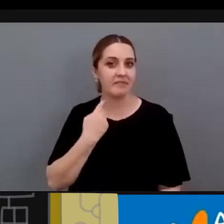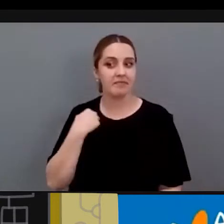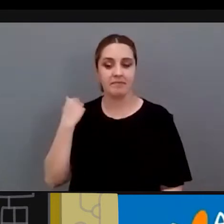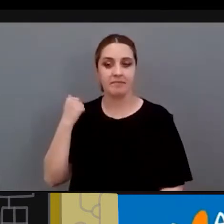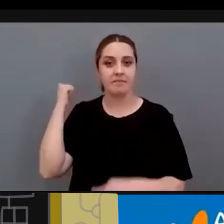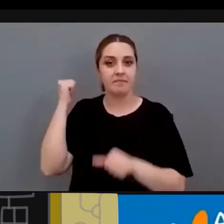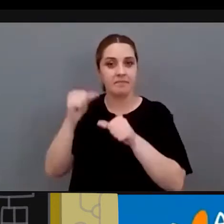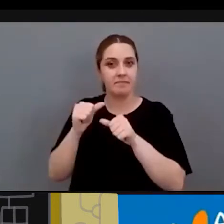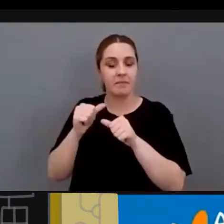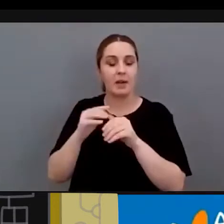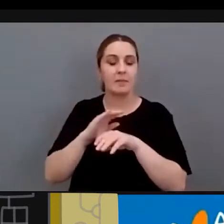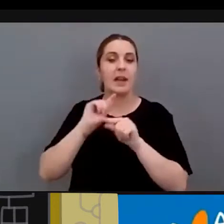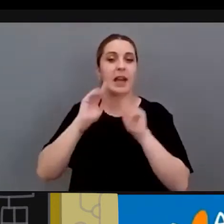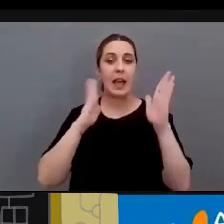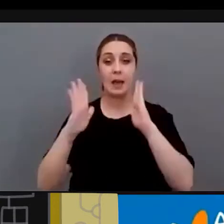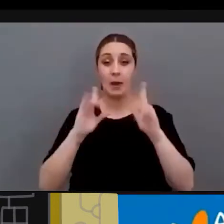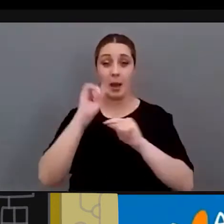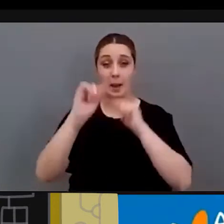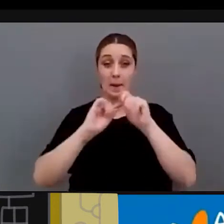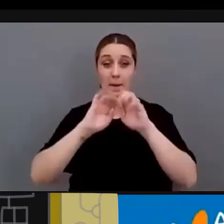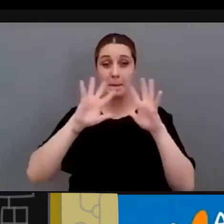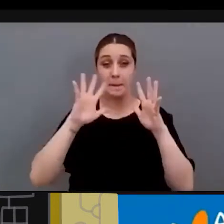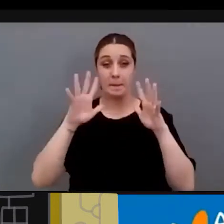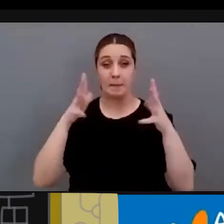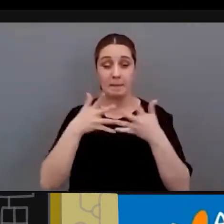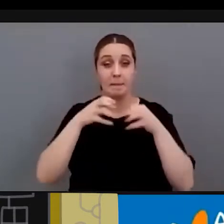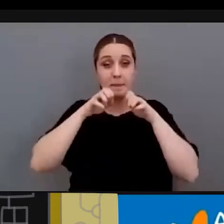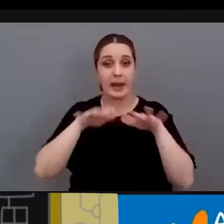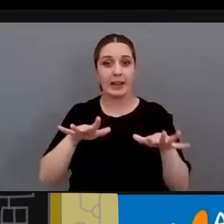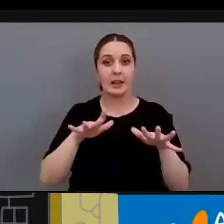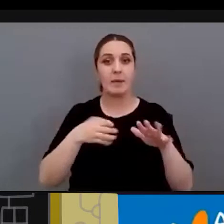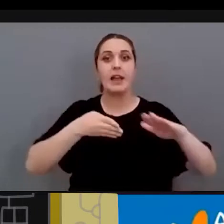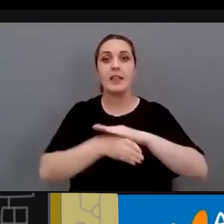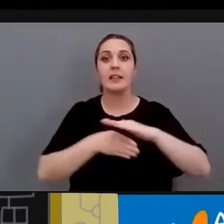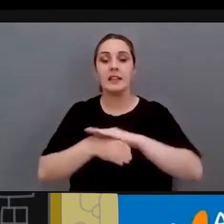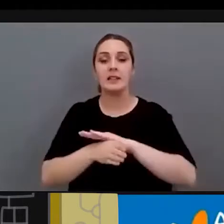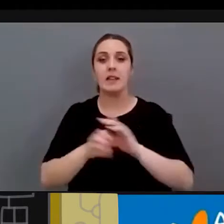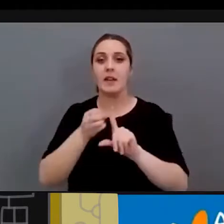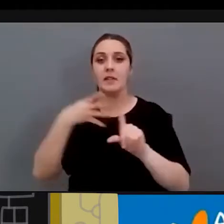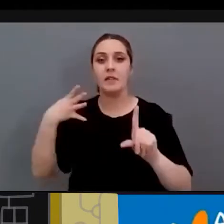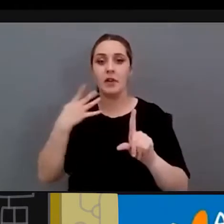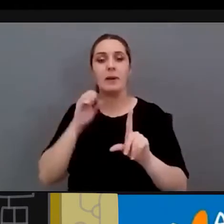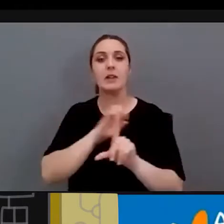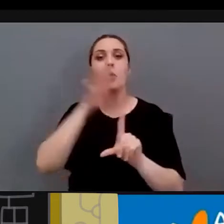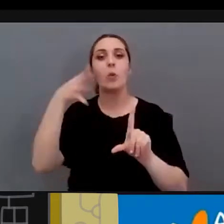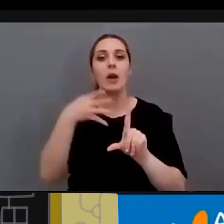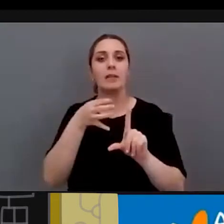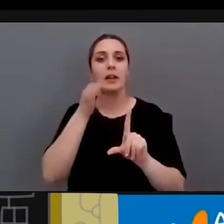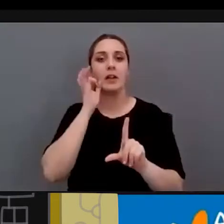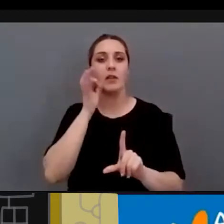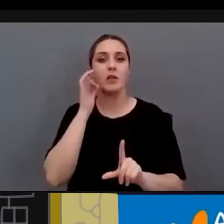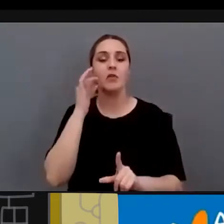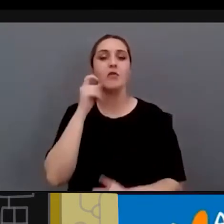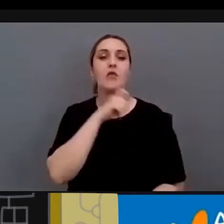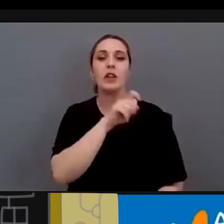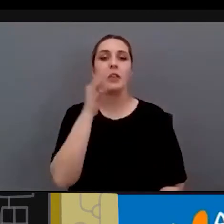pandemia se ha hablado muchísimo de accesibilidad gracias a estos foros y a los webinarios de la Fundación CERMI Mujeres